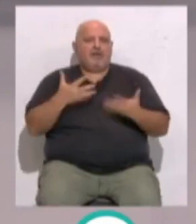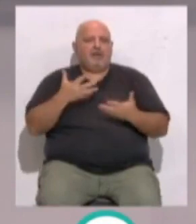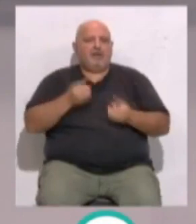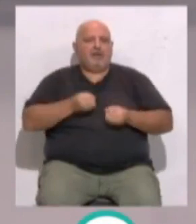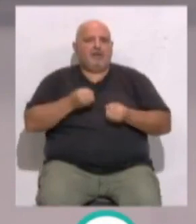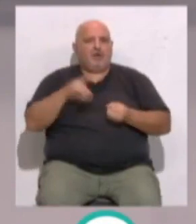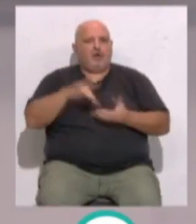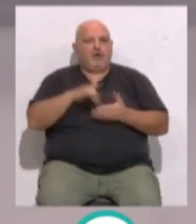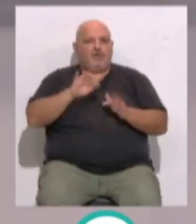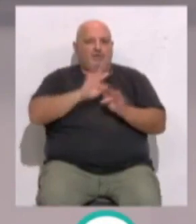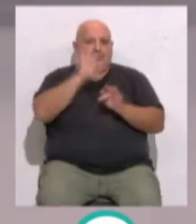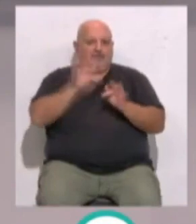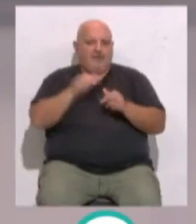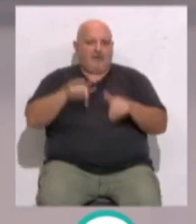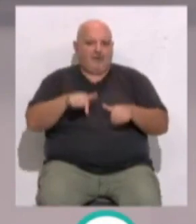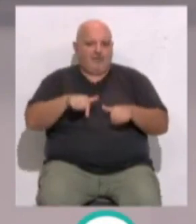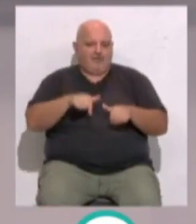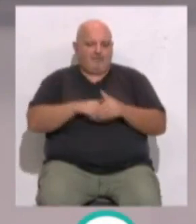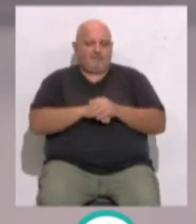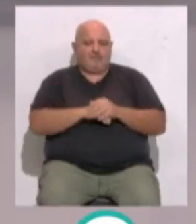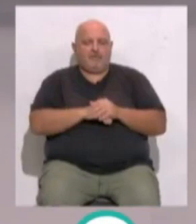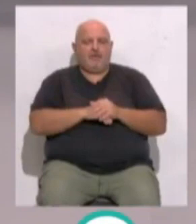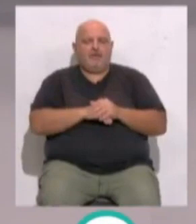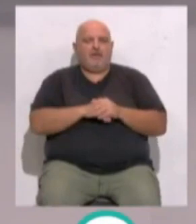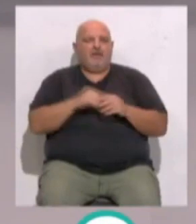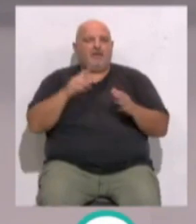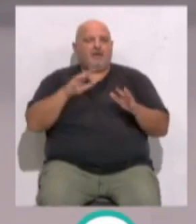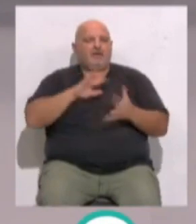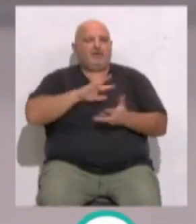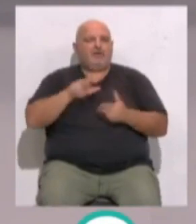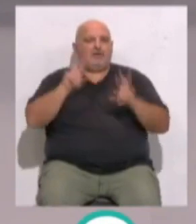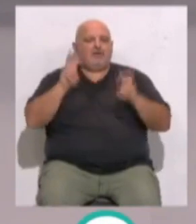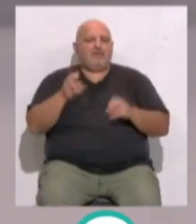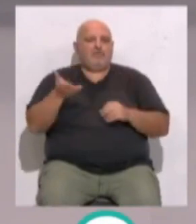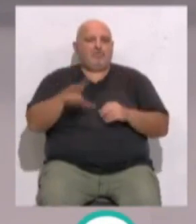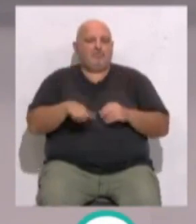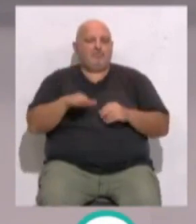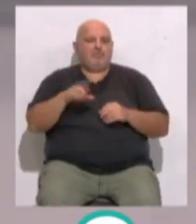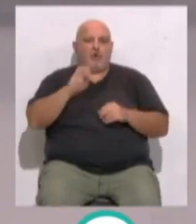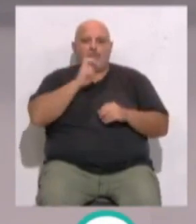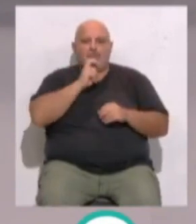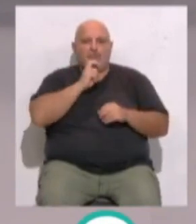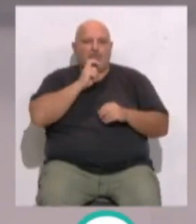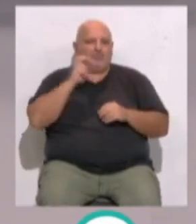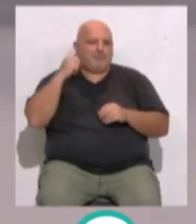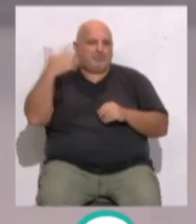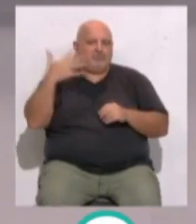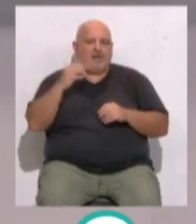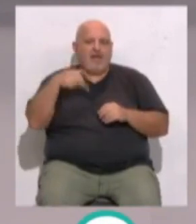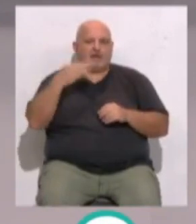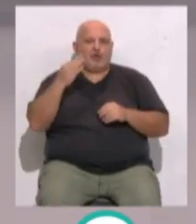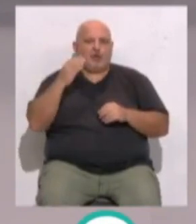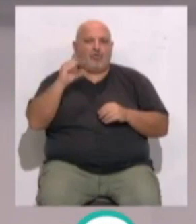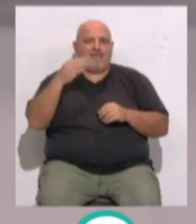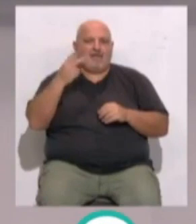protagonizado la actualidad de la jornada en Cádiz y la Bahía. La noticia del fallecimiento del obispo emérito de Cádiz. Antonio